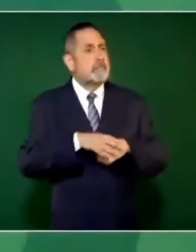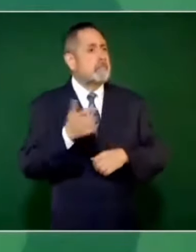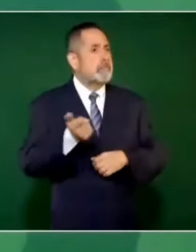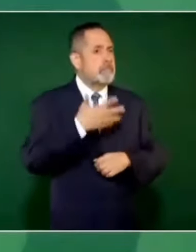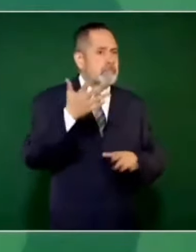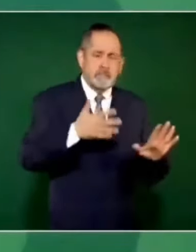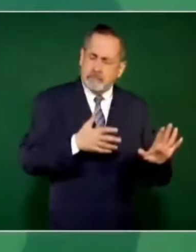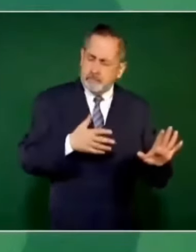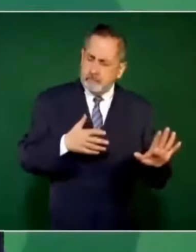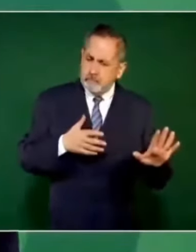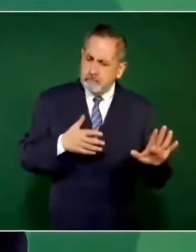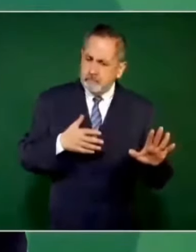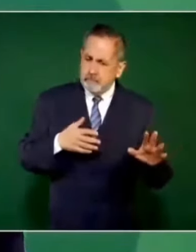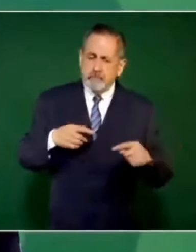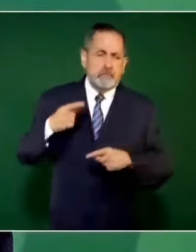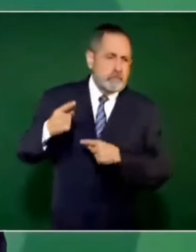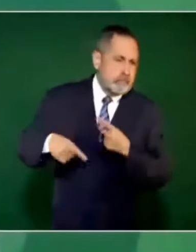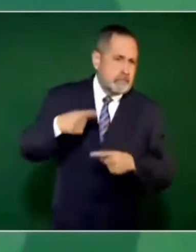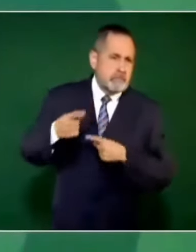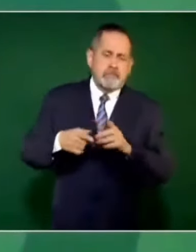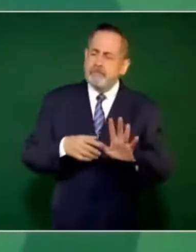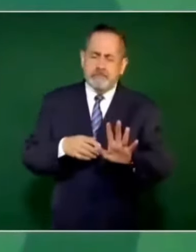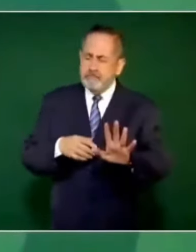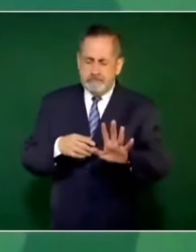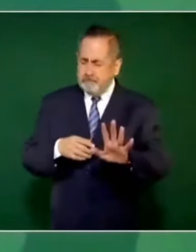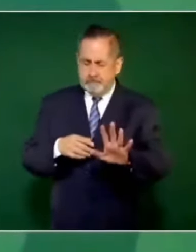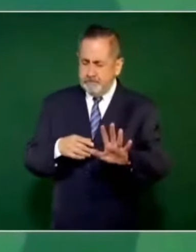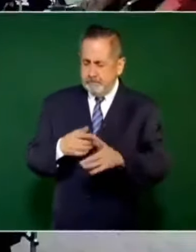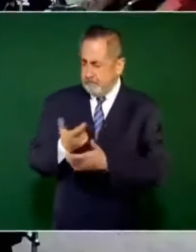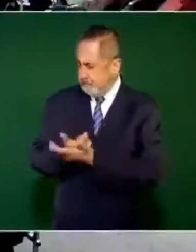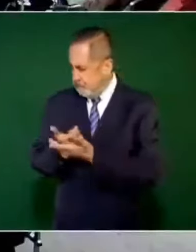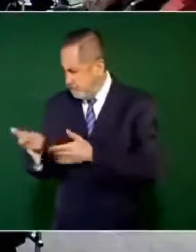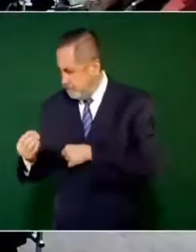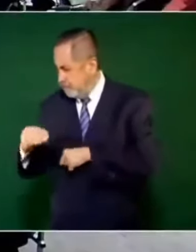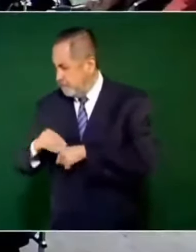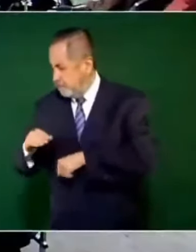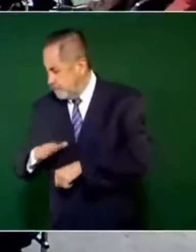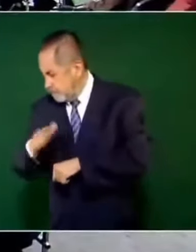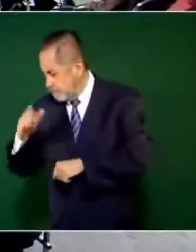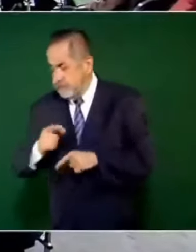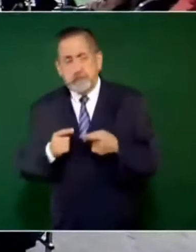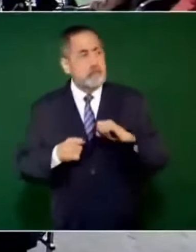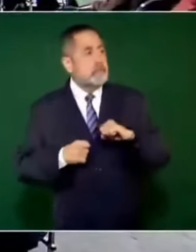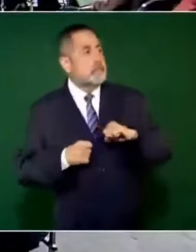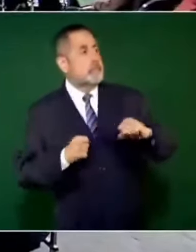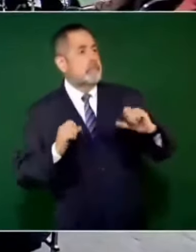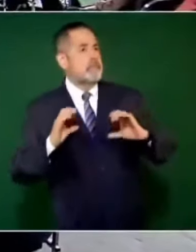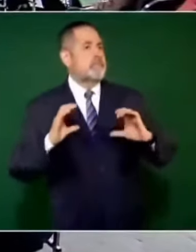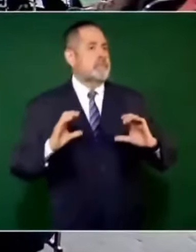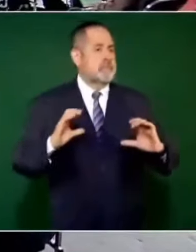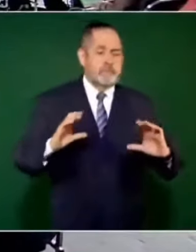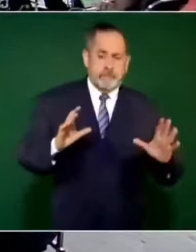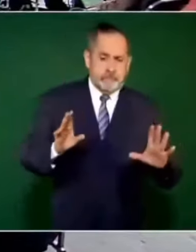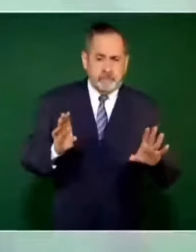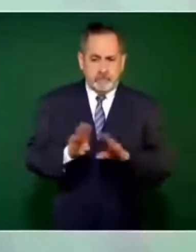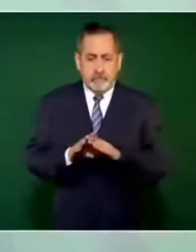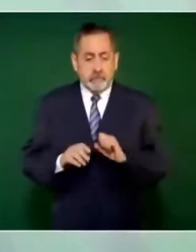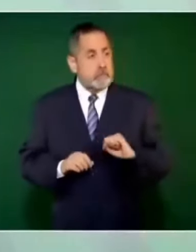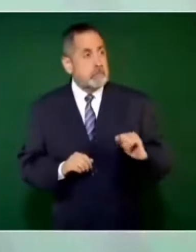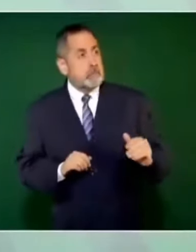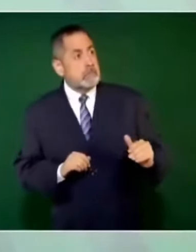es un cuento de nunca acabar. Y al final, cuando hay mucha inflación, pierde